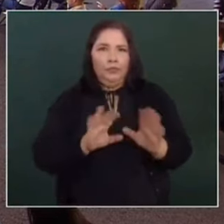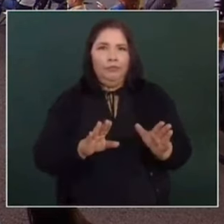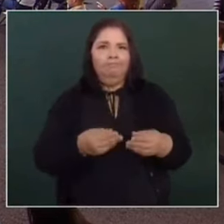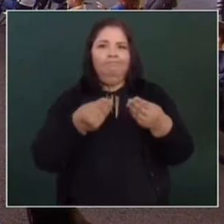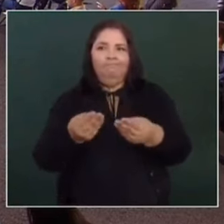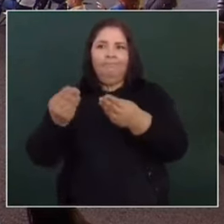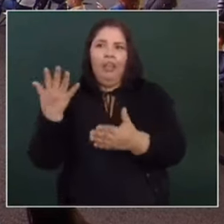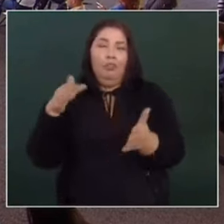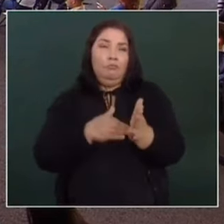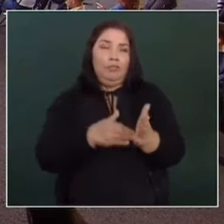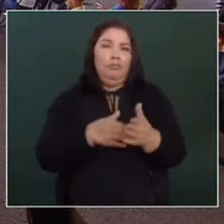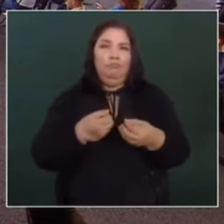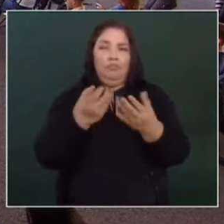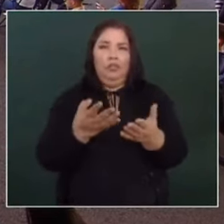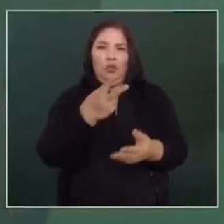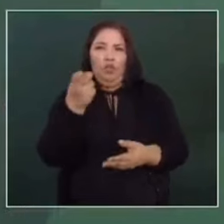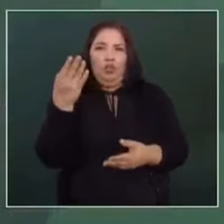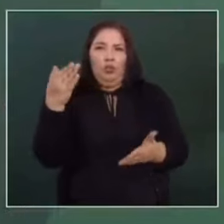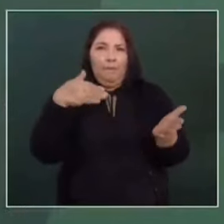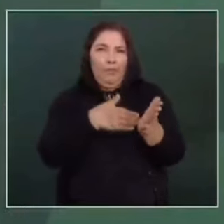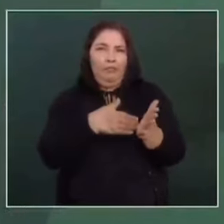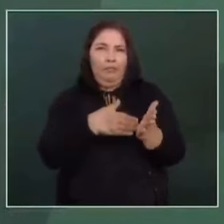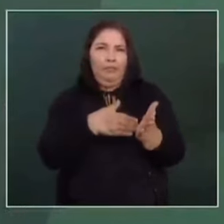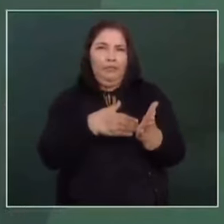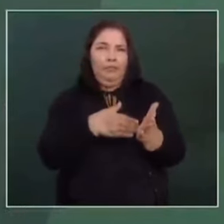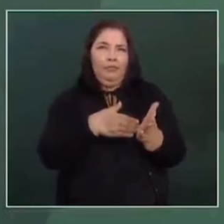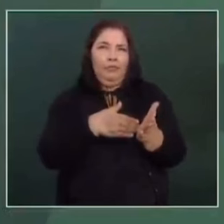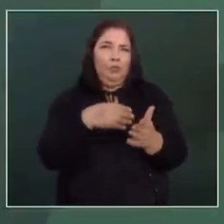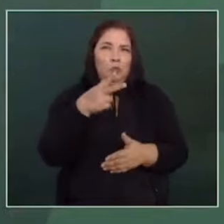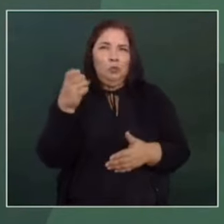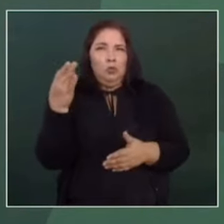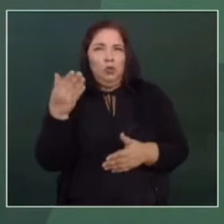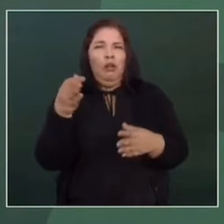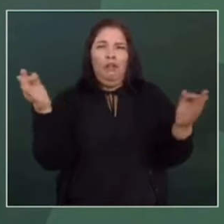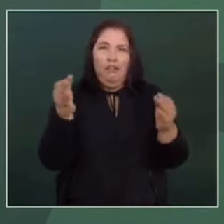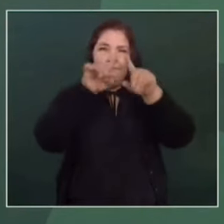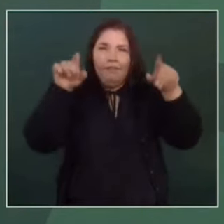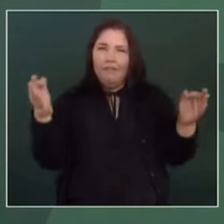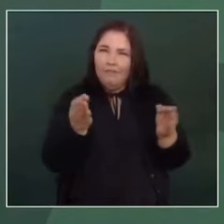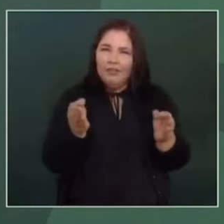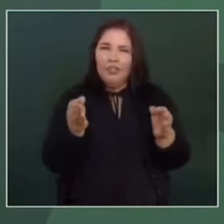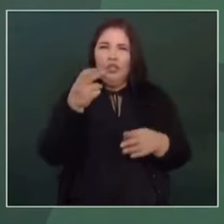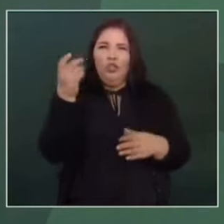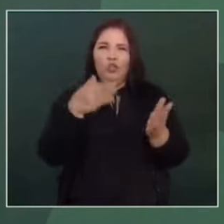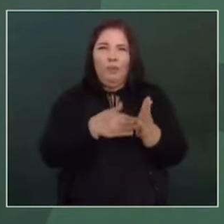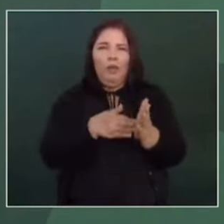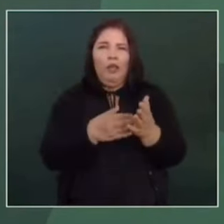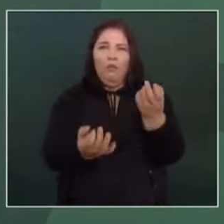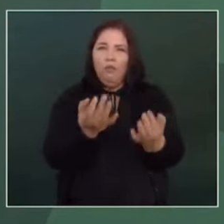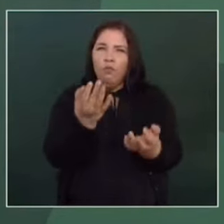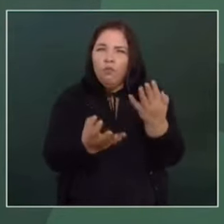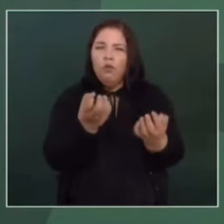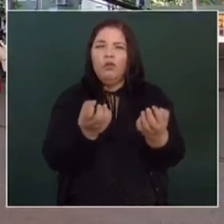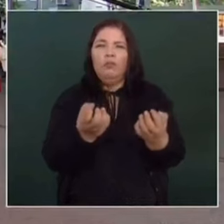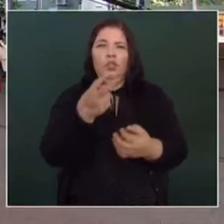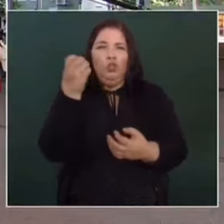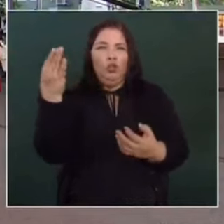llevamos entregados 10 mil, pero son 250 mil, 250 mil refrigeradores, 250 mil estufas,